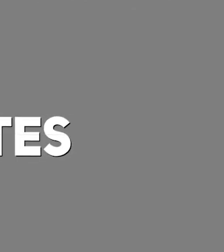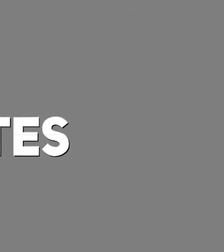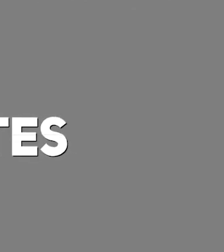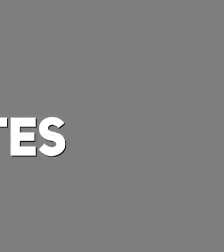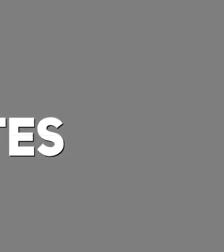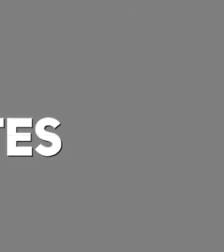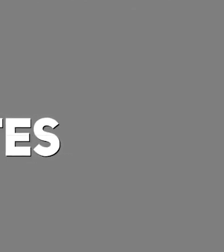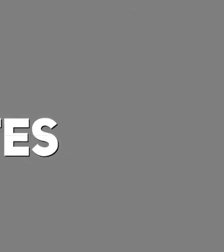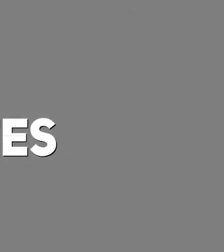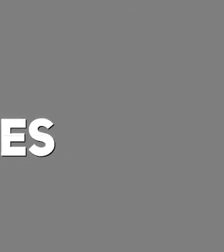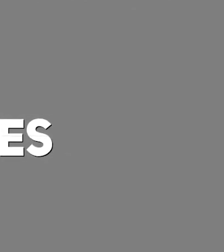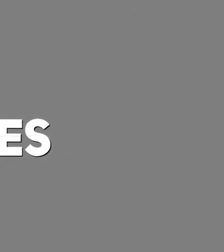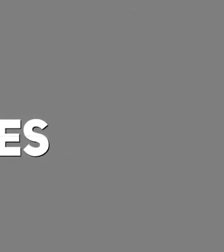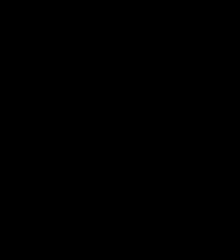seguras.